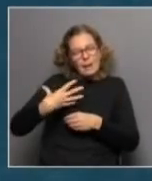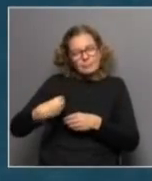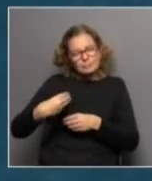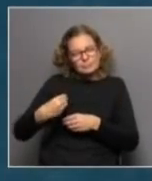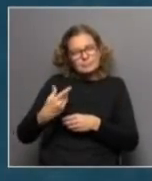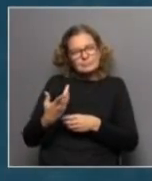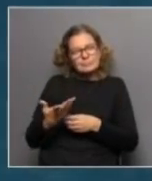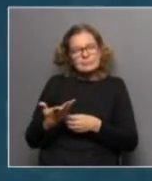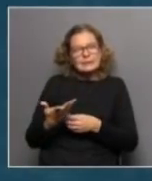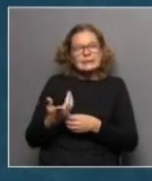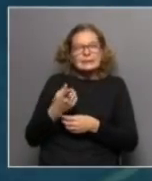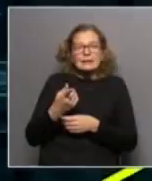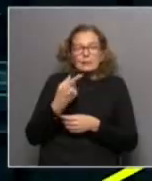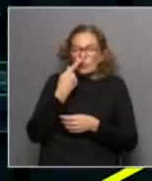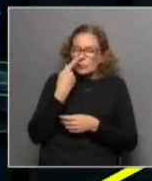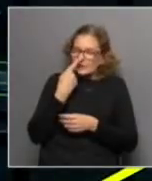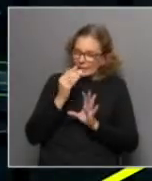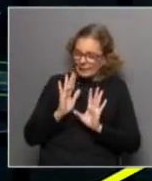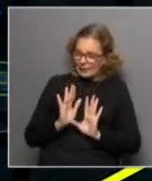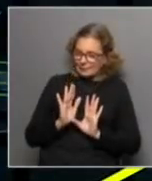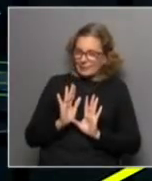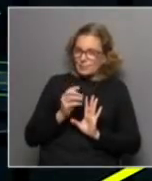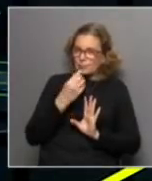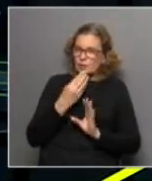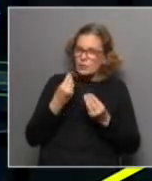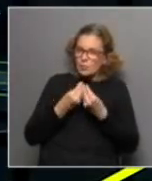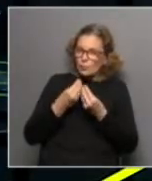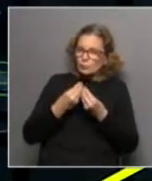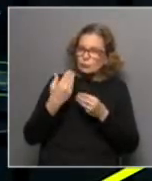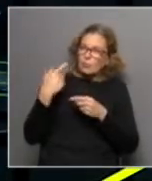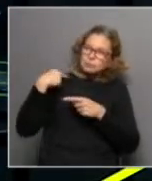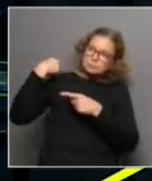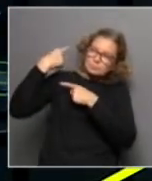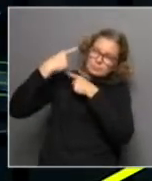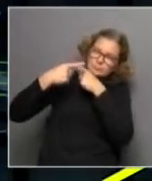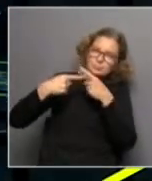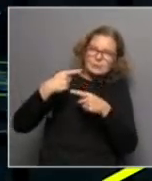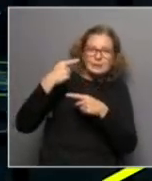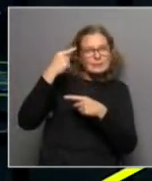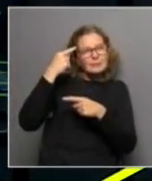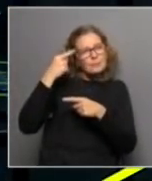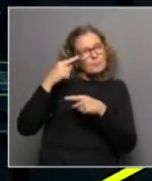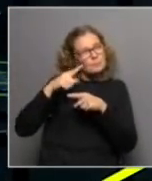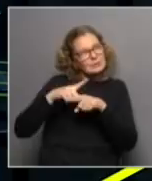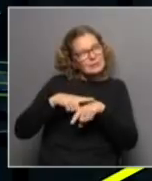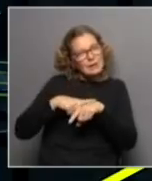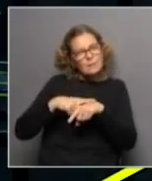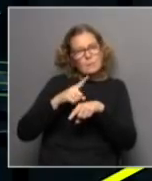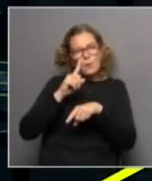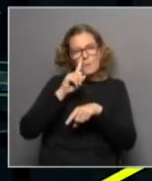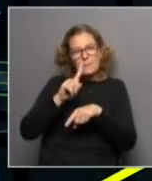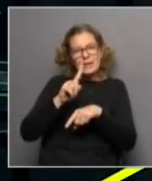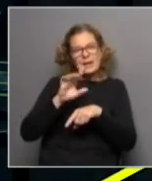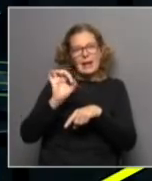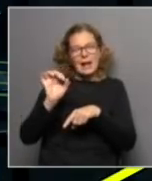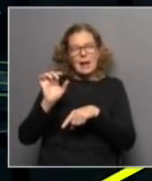eso es bien interesante porque durante mucho tiempo uno ha insistido mucho en los primeros mil días de vida